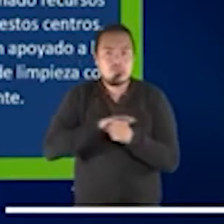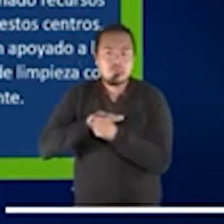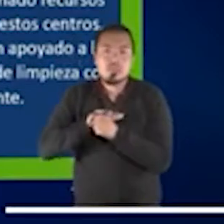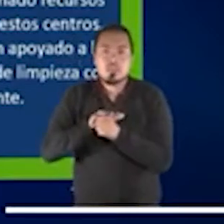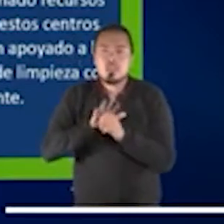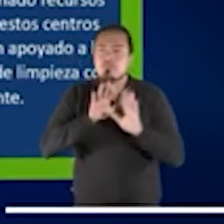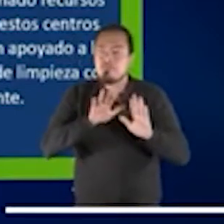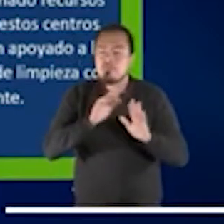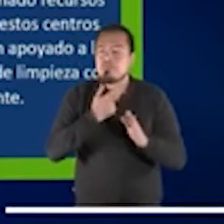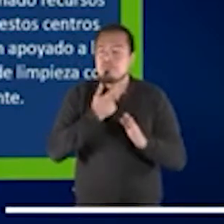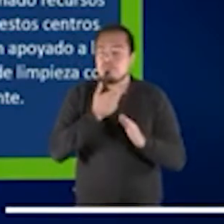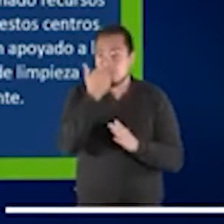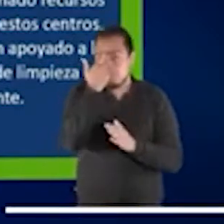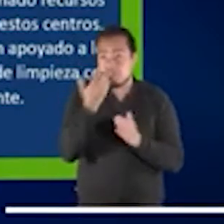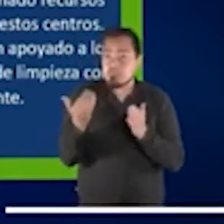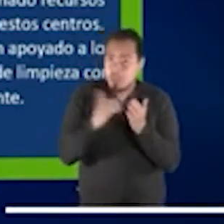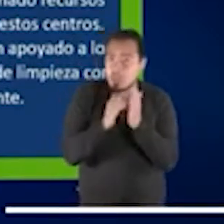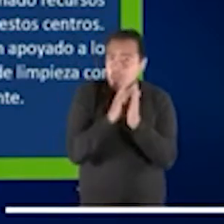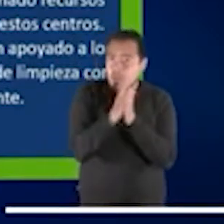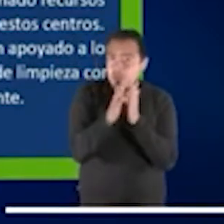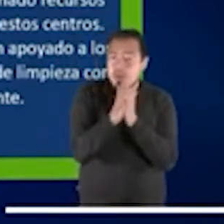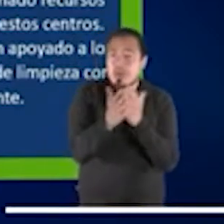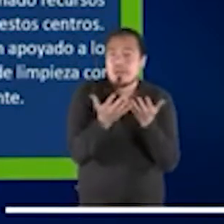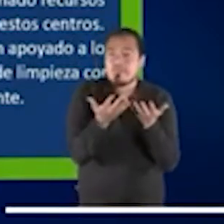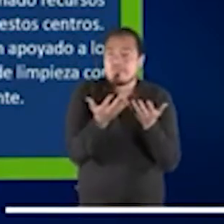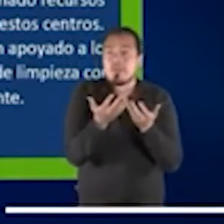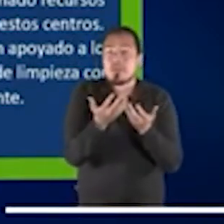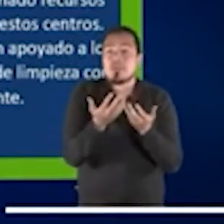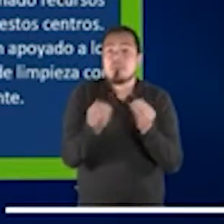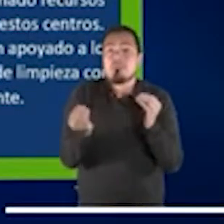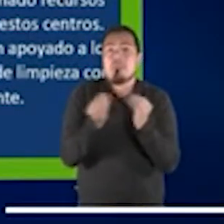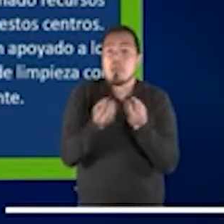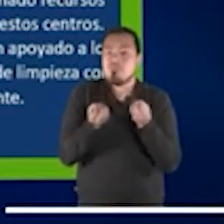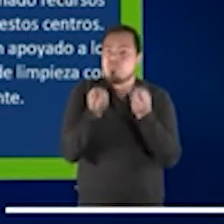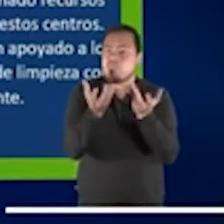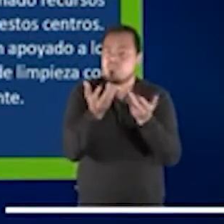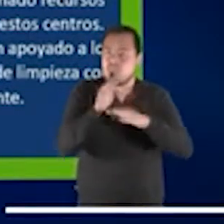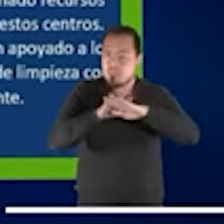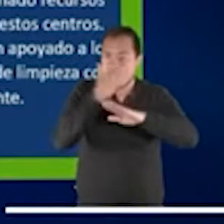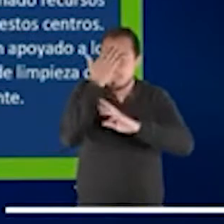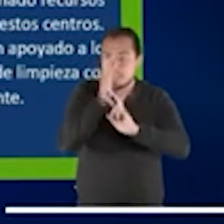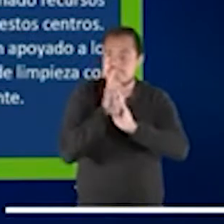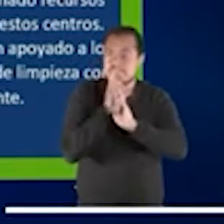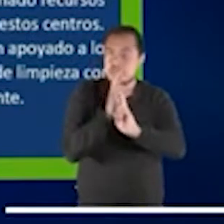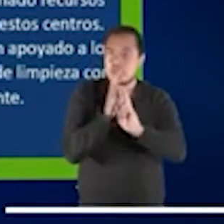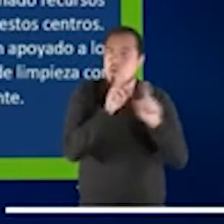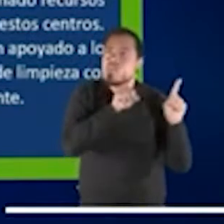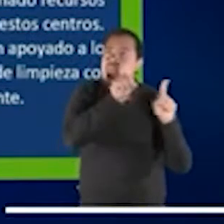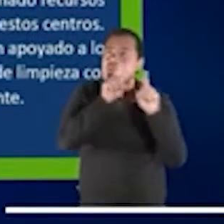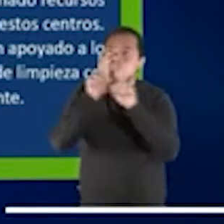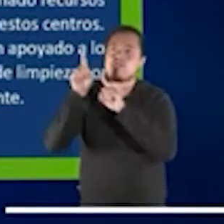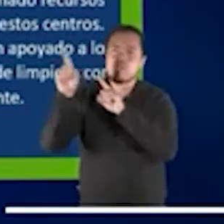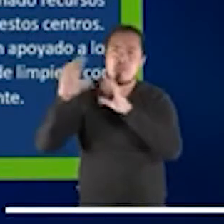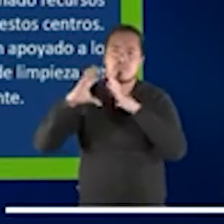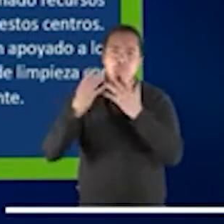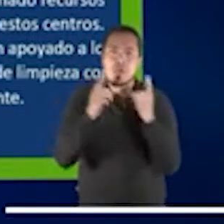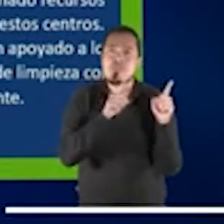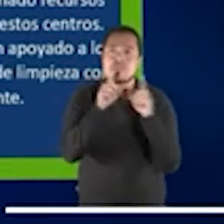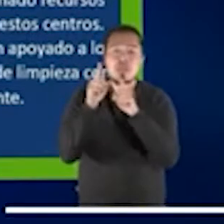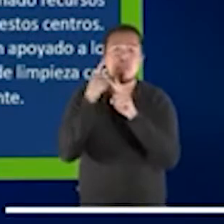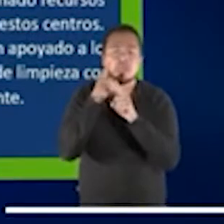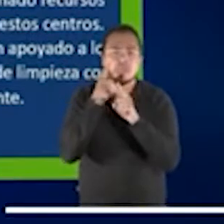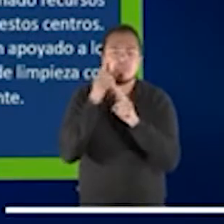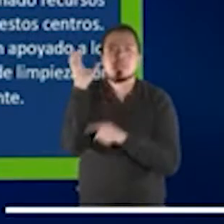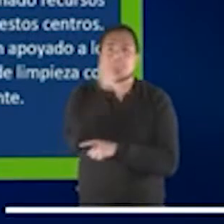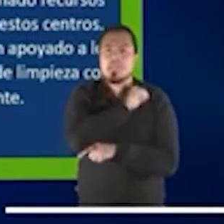otra vez de poder presentarle también respuestas de otras partes del mundo, pero hoy, visto que la